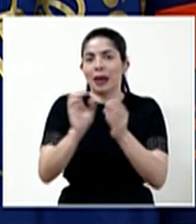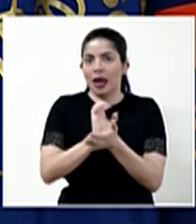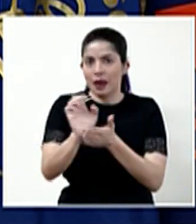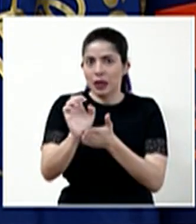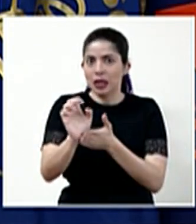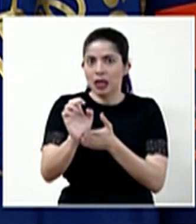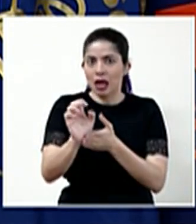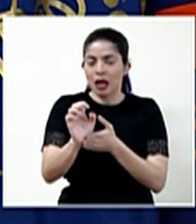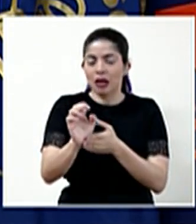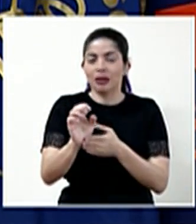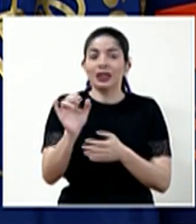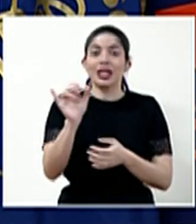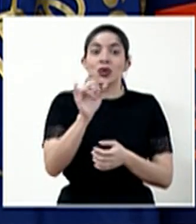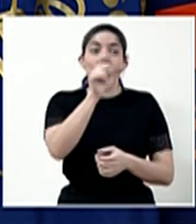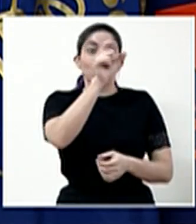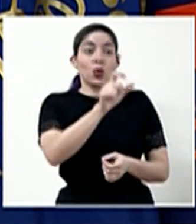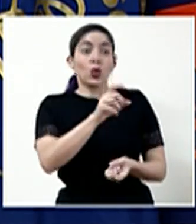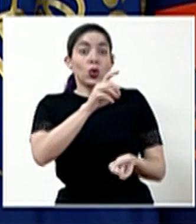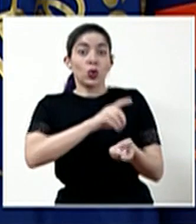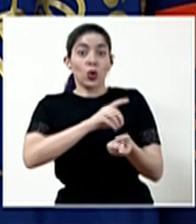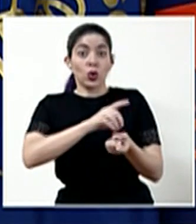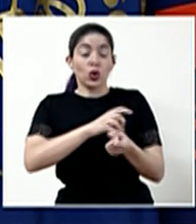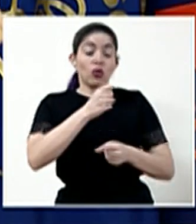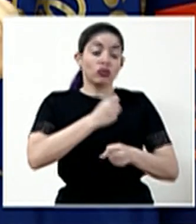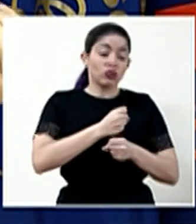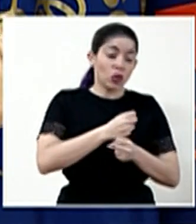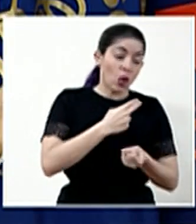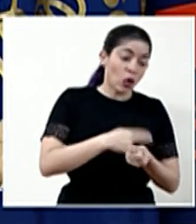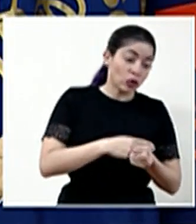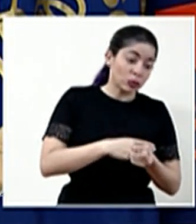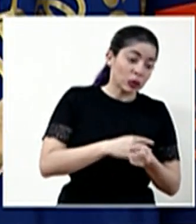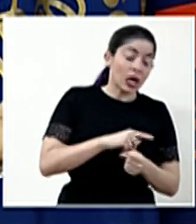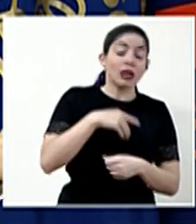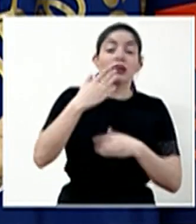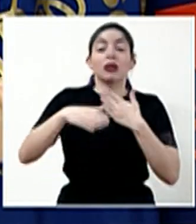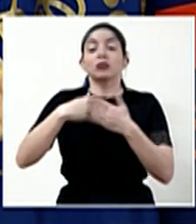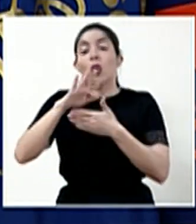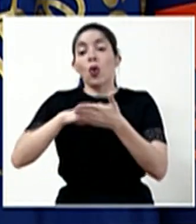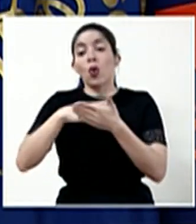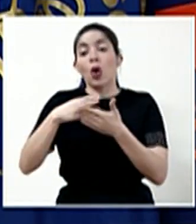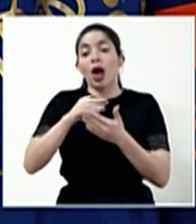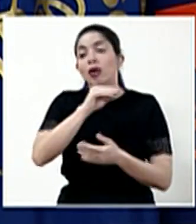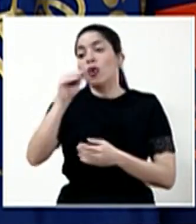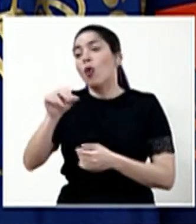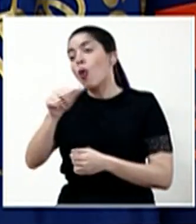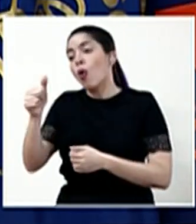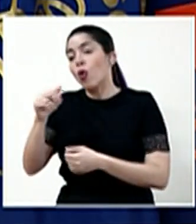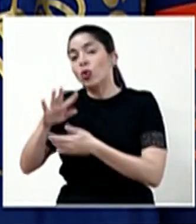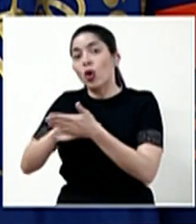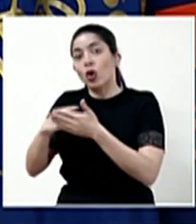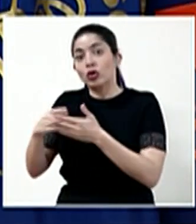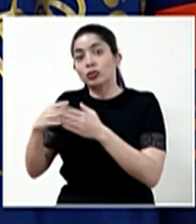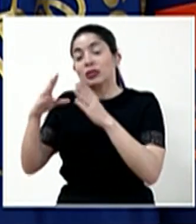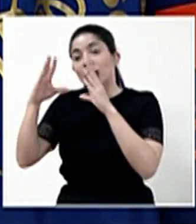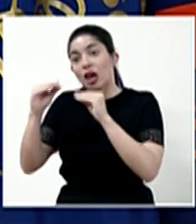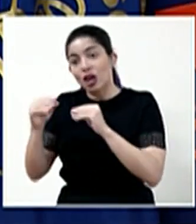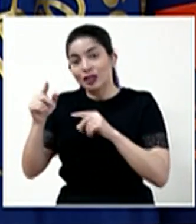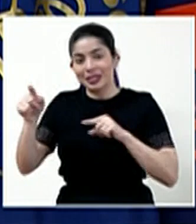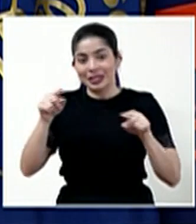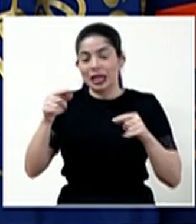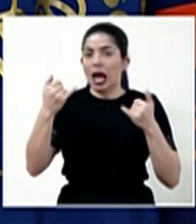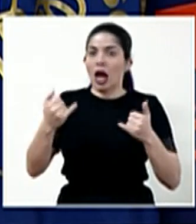médicos que practican en un hospital, pero hacen guardias en otro hospital, fueron prácticas que se